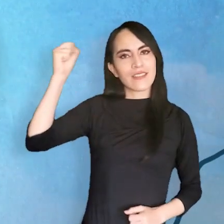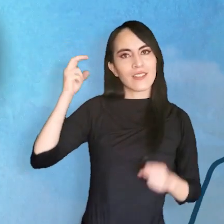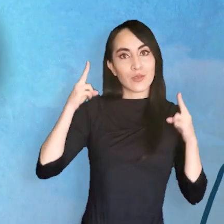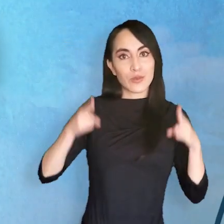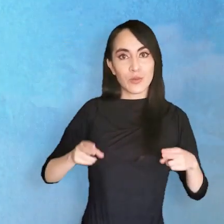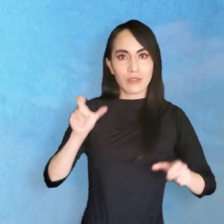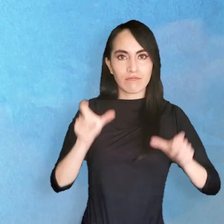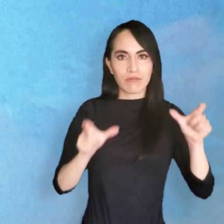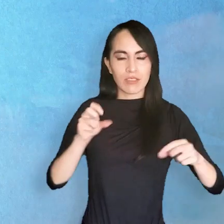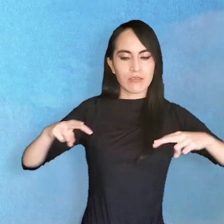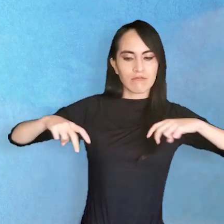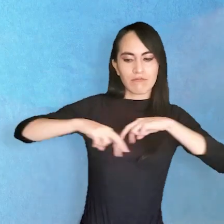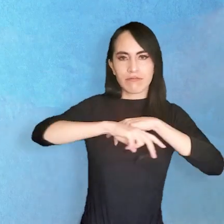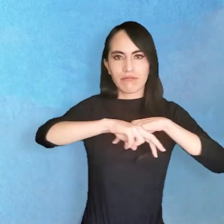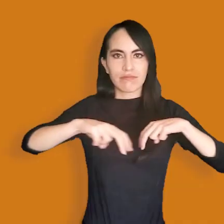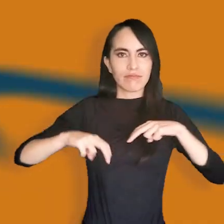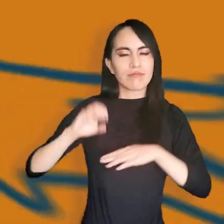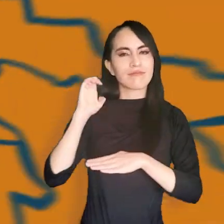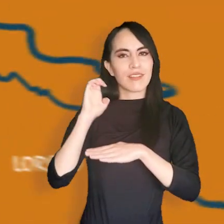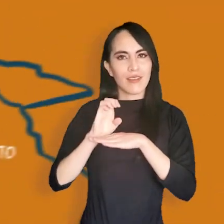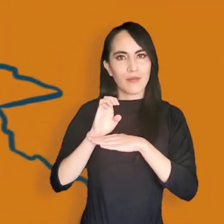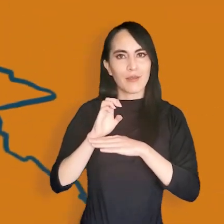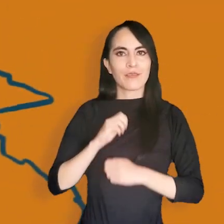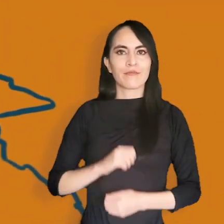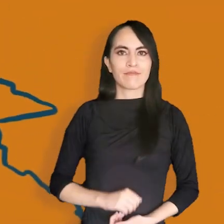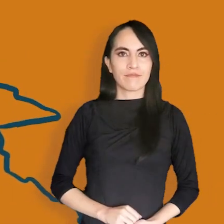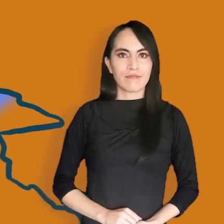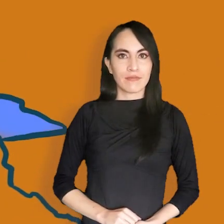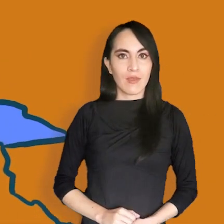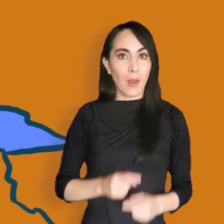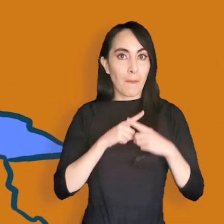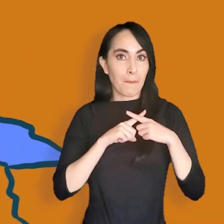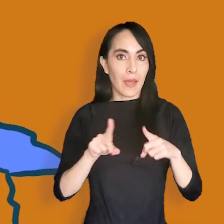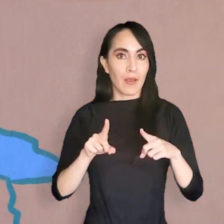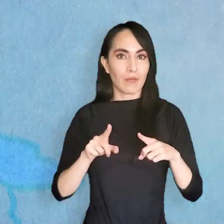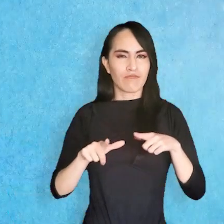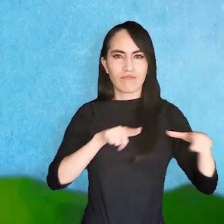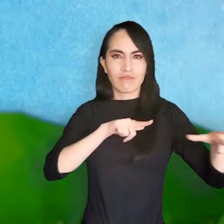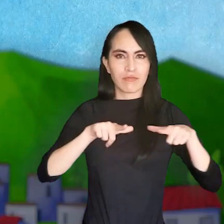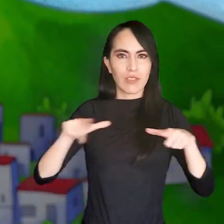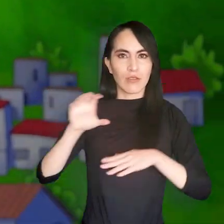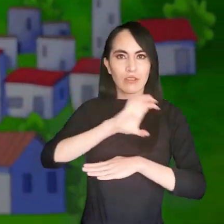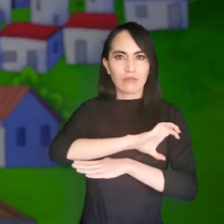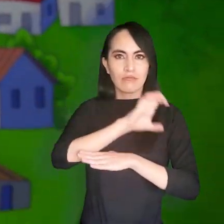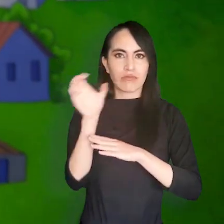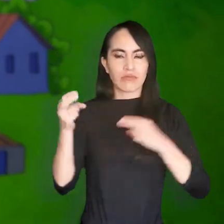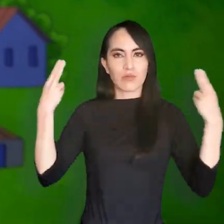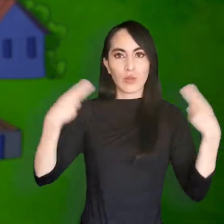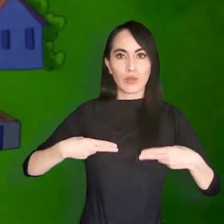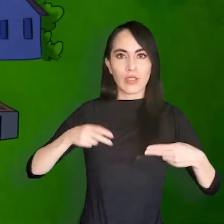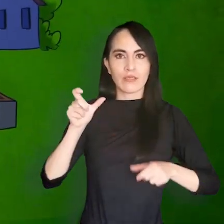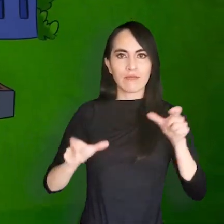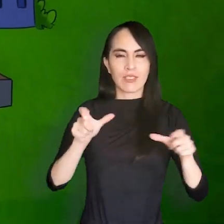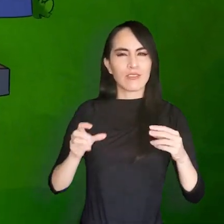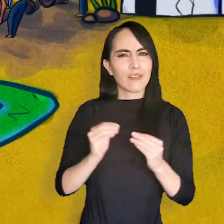humanos de quienes habitan y transitan en el país. Sin embargo, hay regiones fronterizas donde la